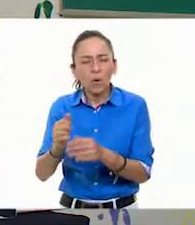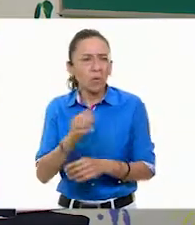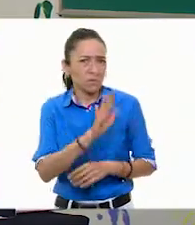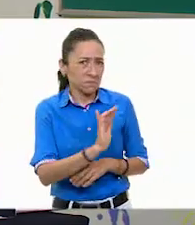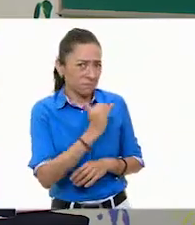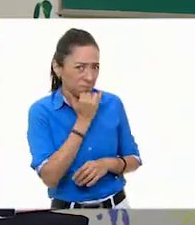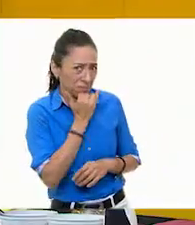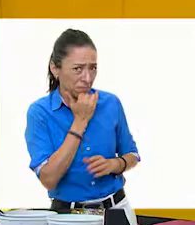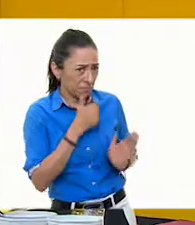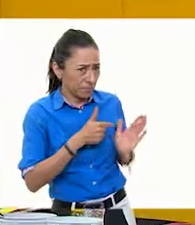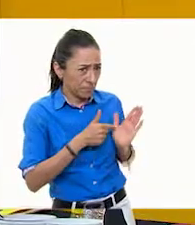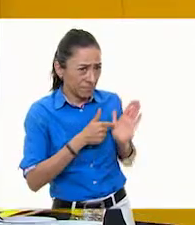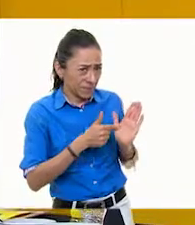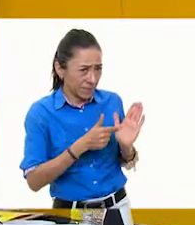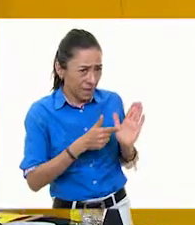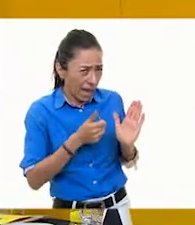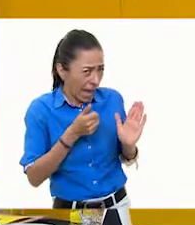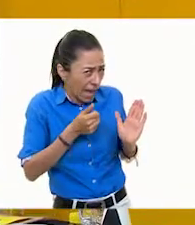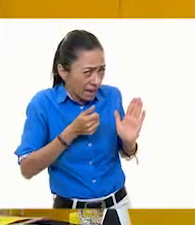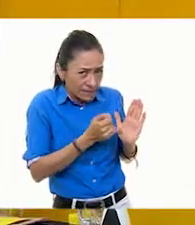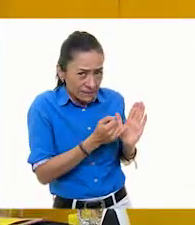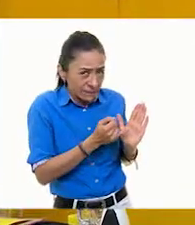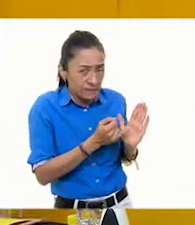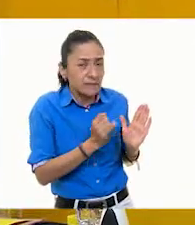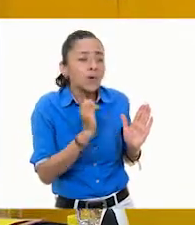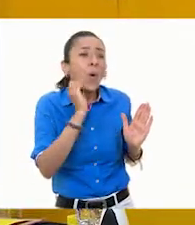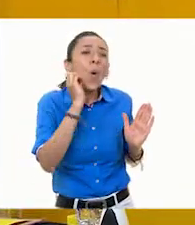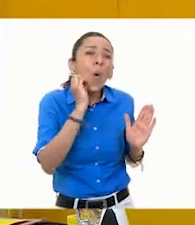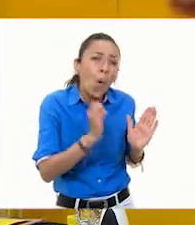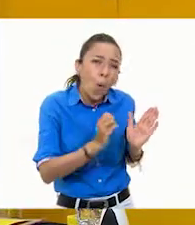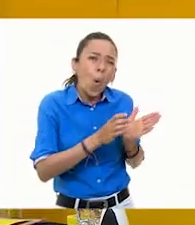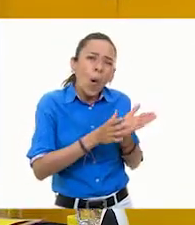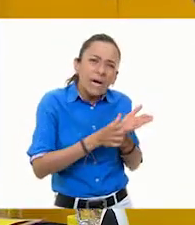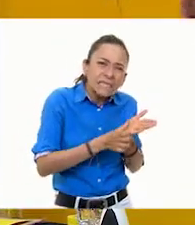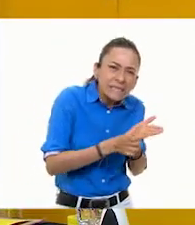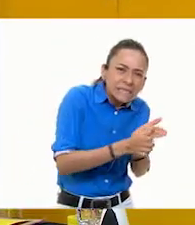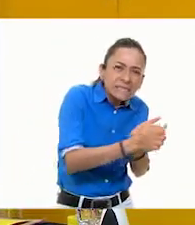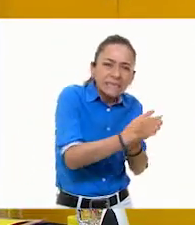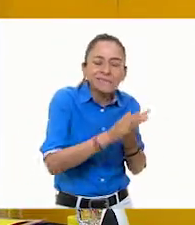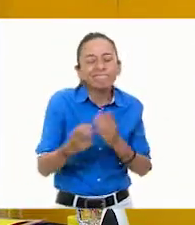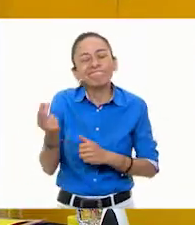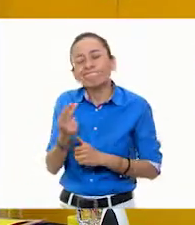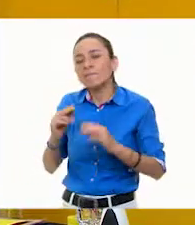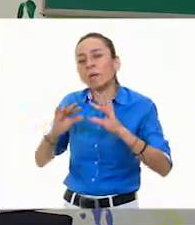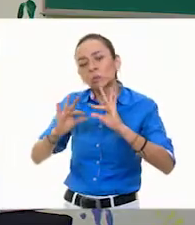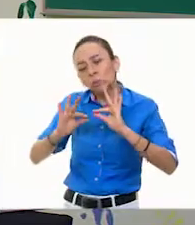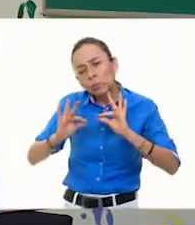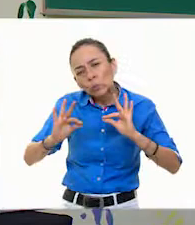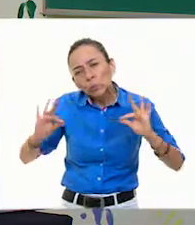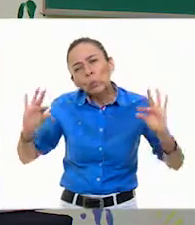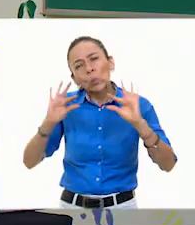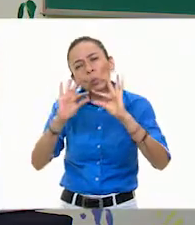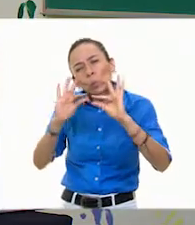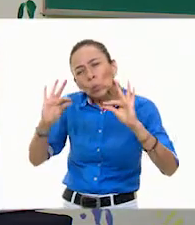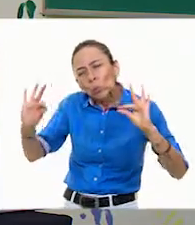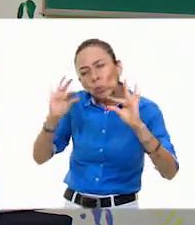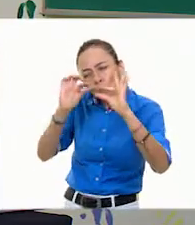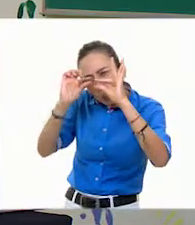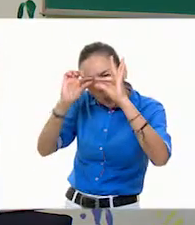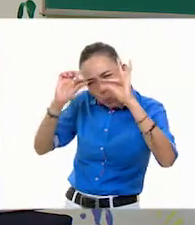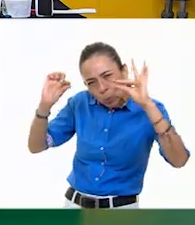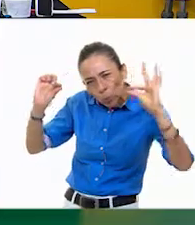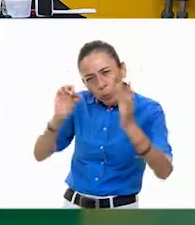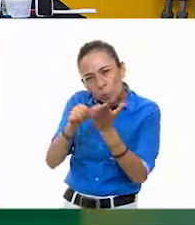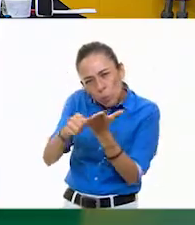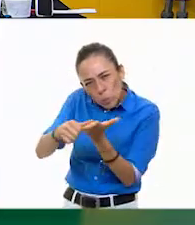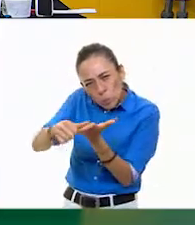ejemplo, de esta manera, o si tengo que... Debe de ser más delgadita, maestro. Más delgado. ¿Y debo dejar estos bordes o debe de ser